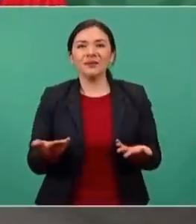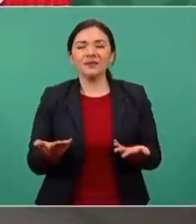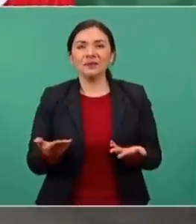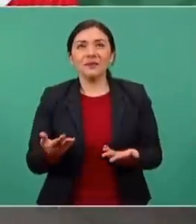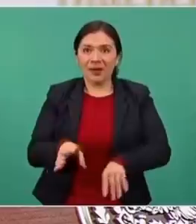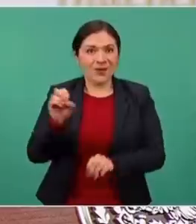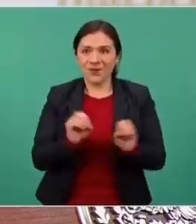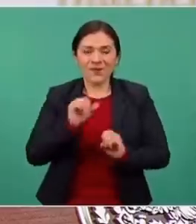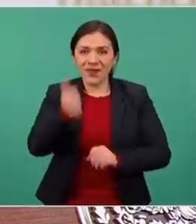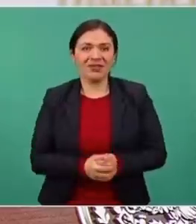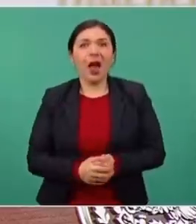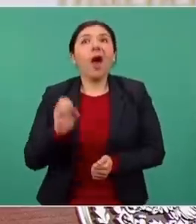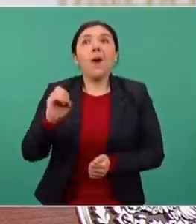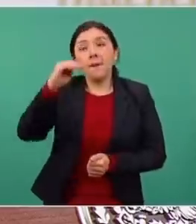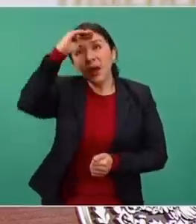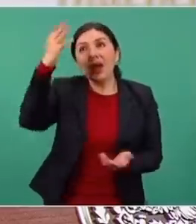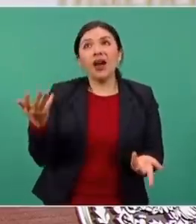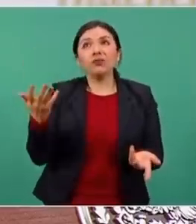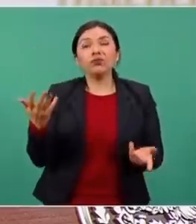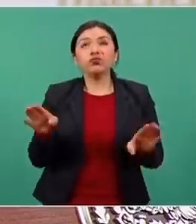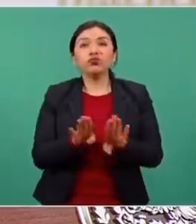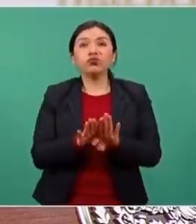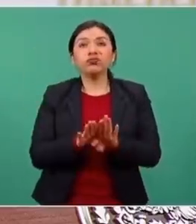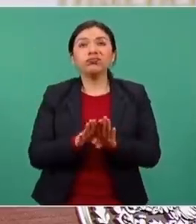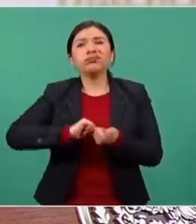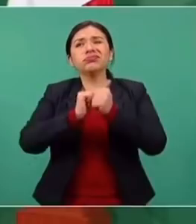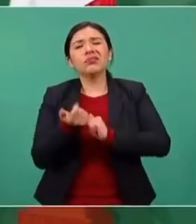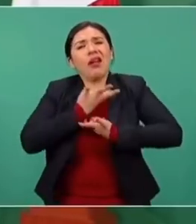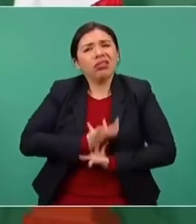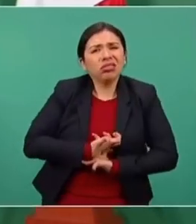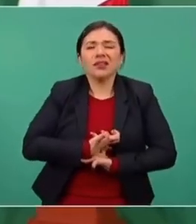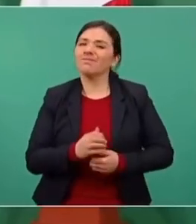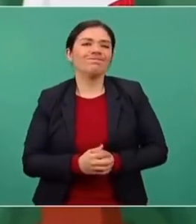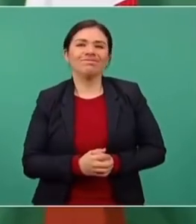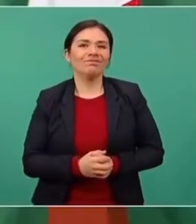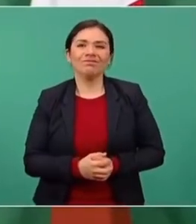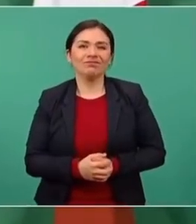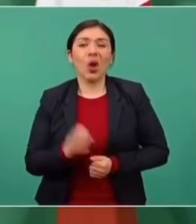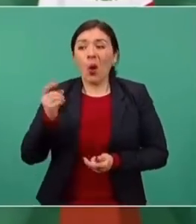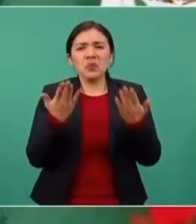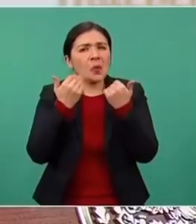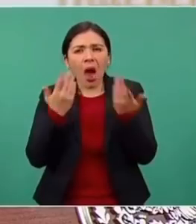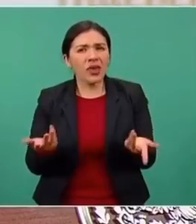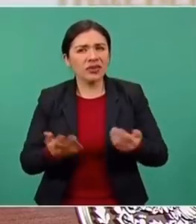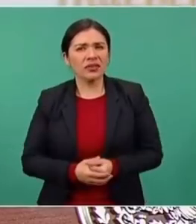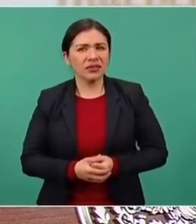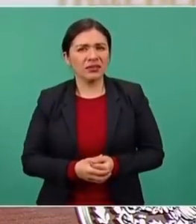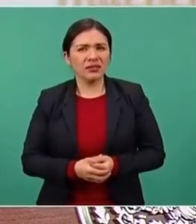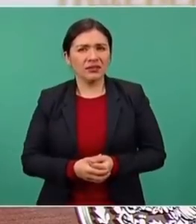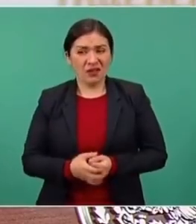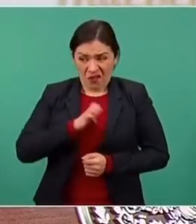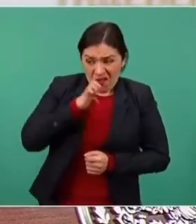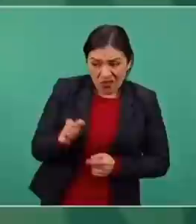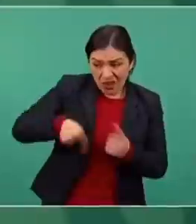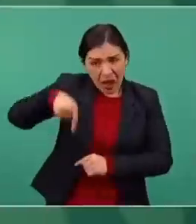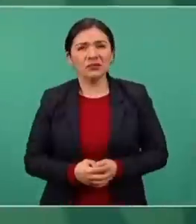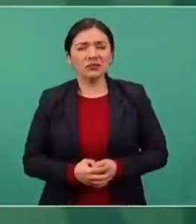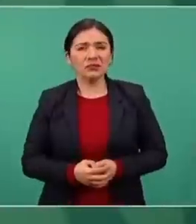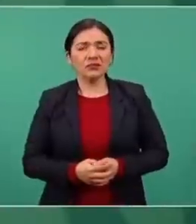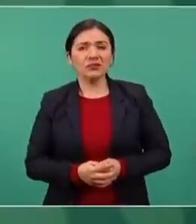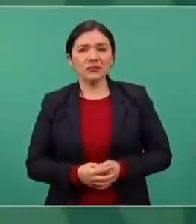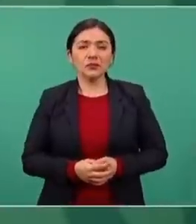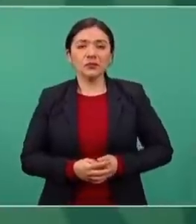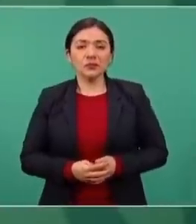no ha perdido la fe, no ha caído en la frustración, no alberga odios, rencores. Casi no hay odios en México,